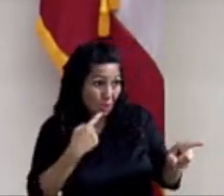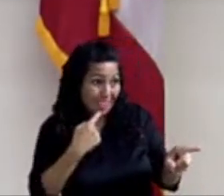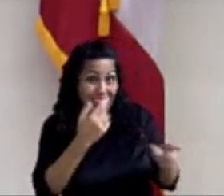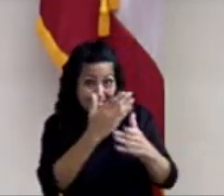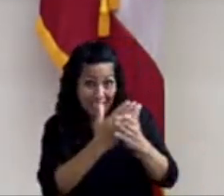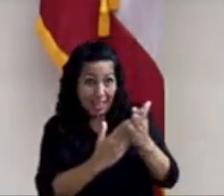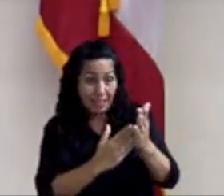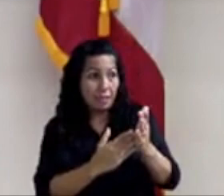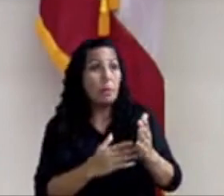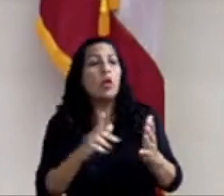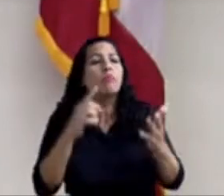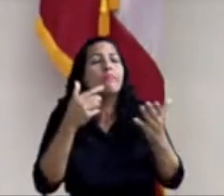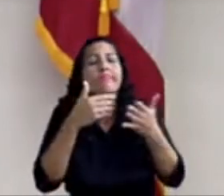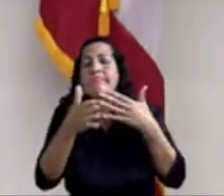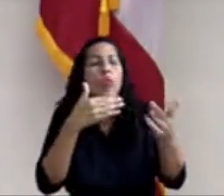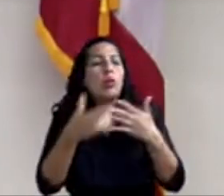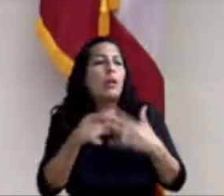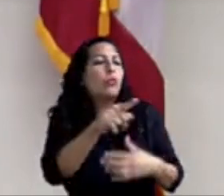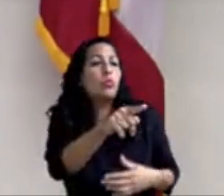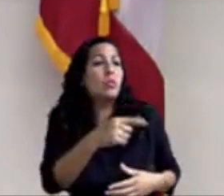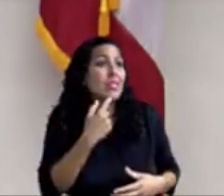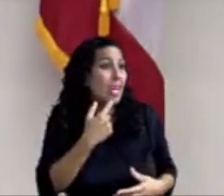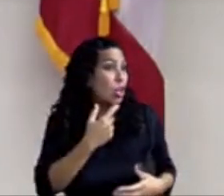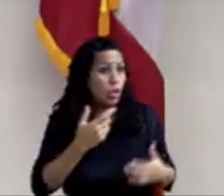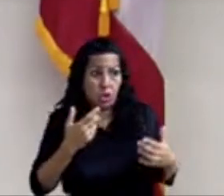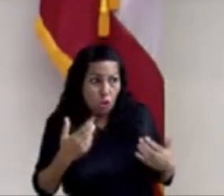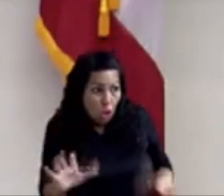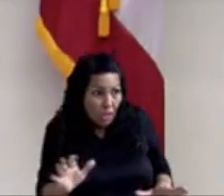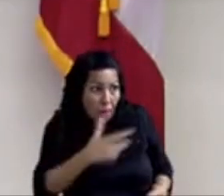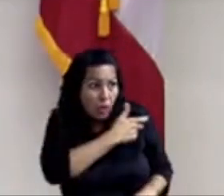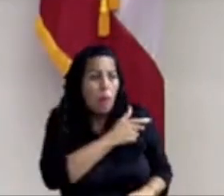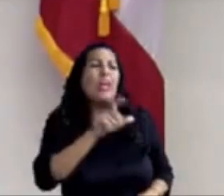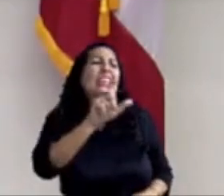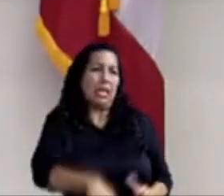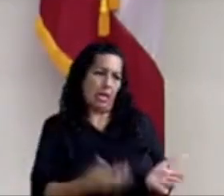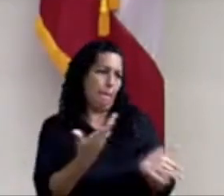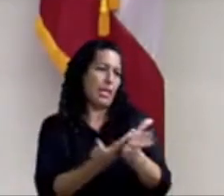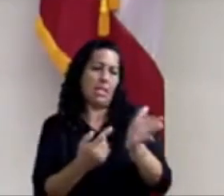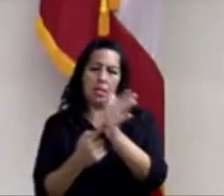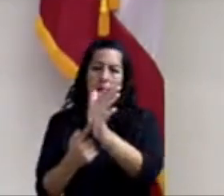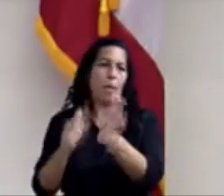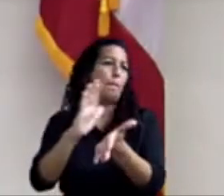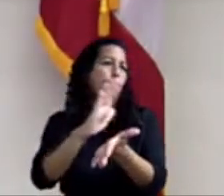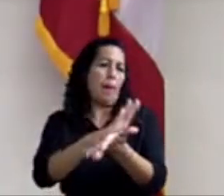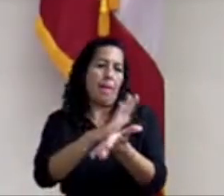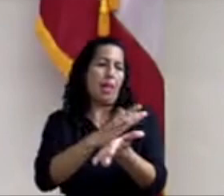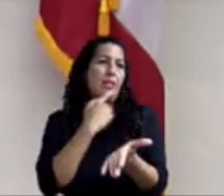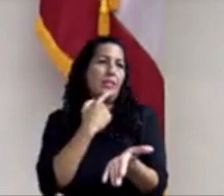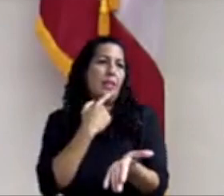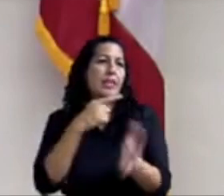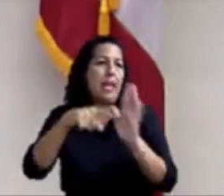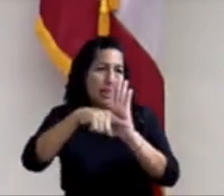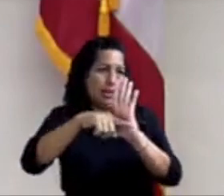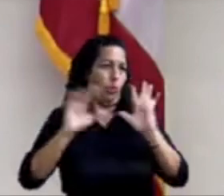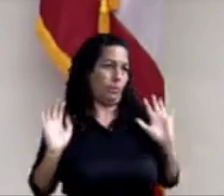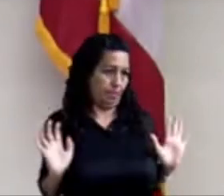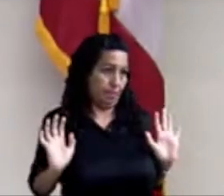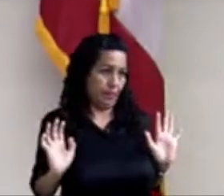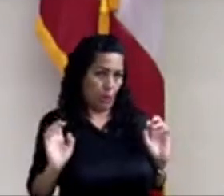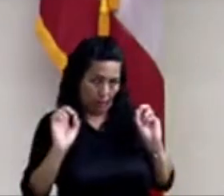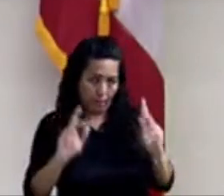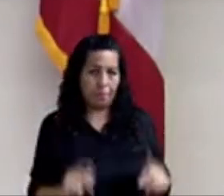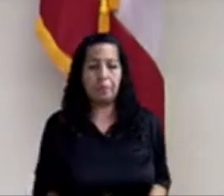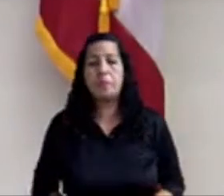pero por las razones que sean, se le dijo, ahí es que yo uso el término rebeldía. Eso es lo primero, para que esté eso claro. Segundo,